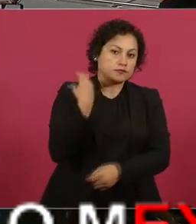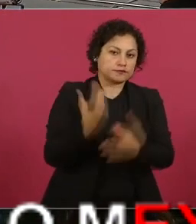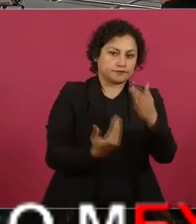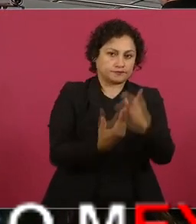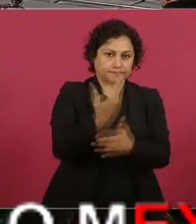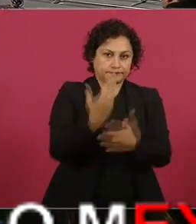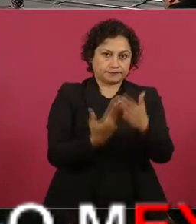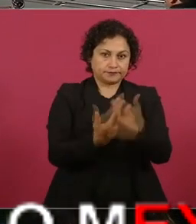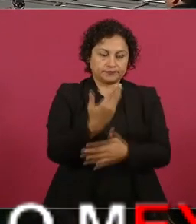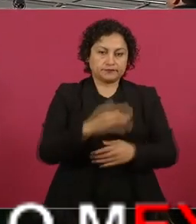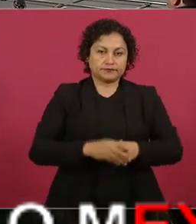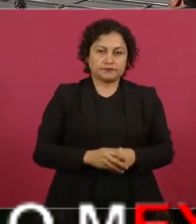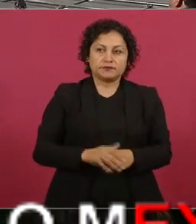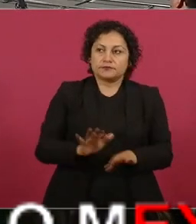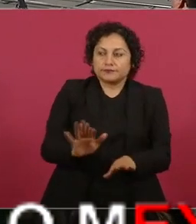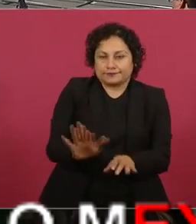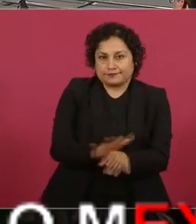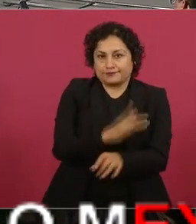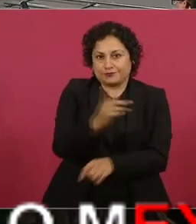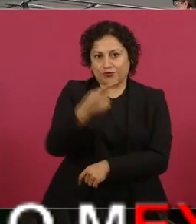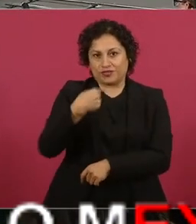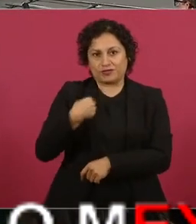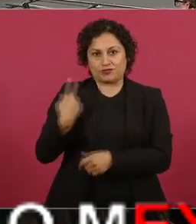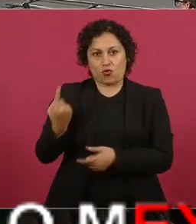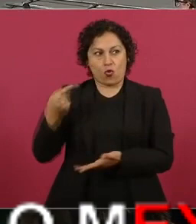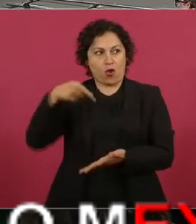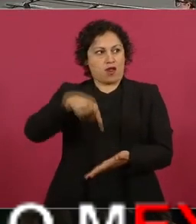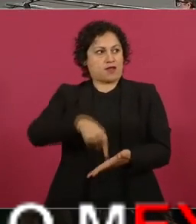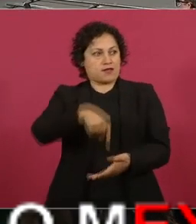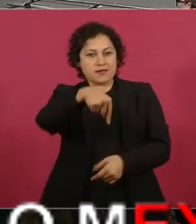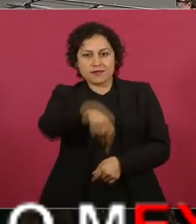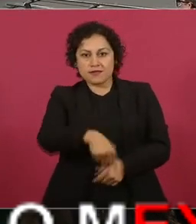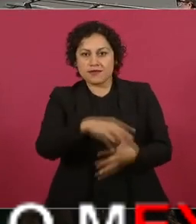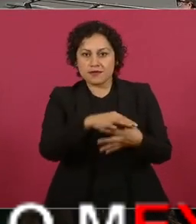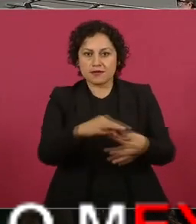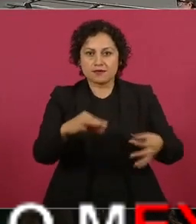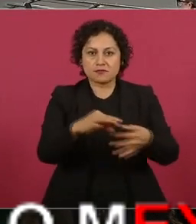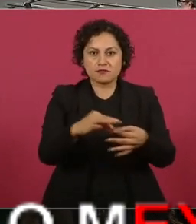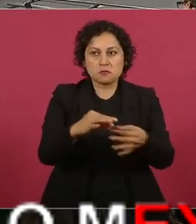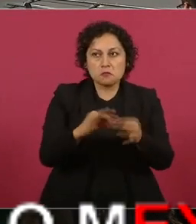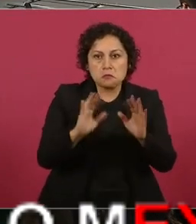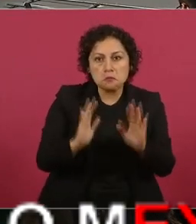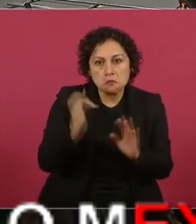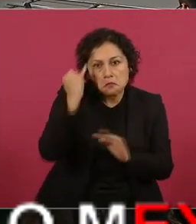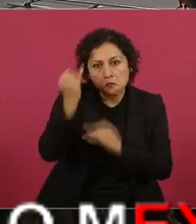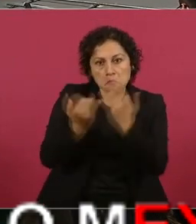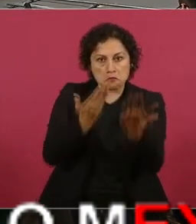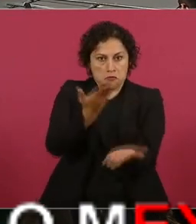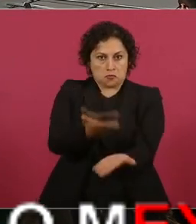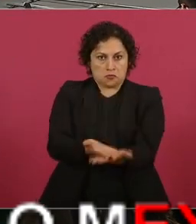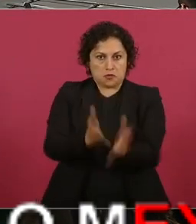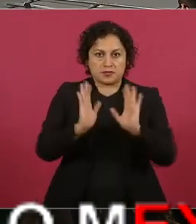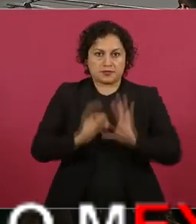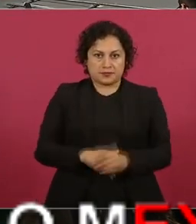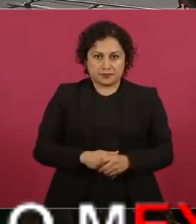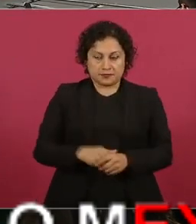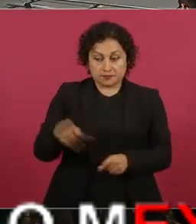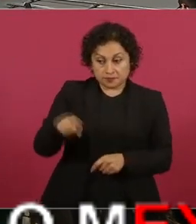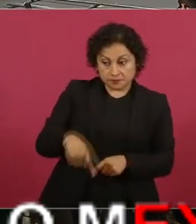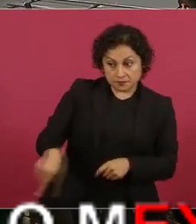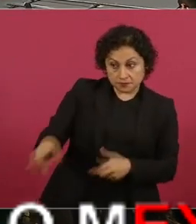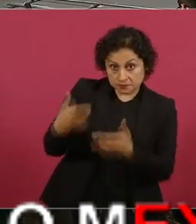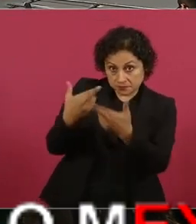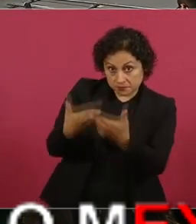porque aquí yo hice el planteamiento de que devolvieran el dinero